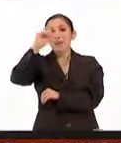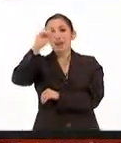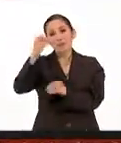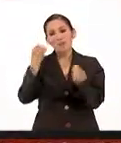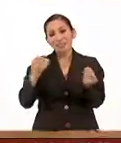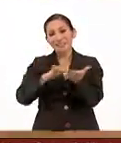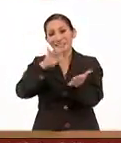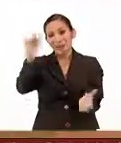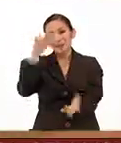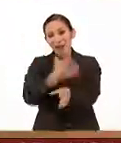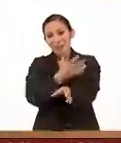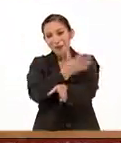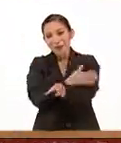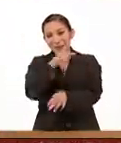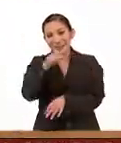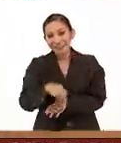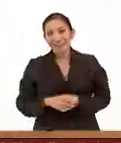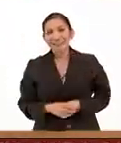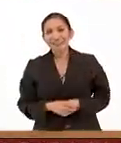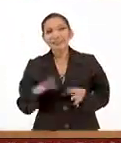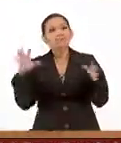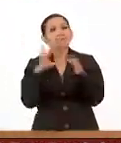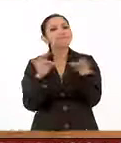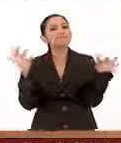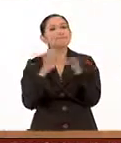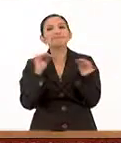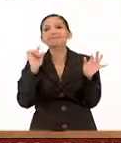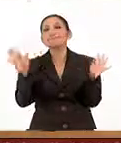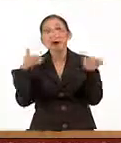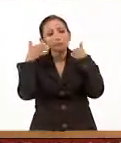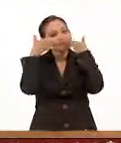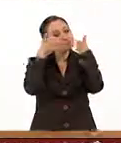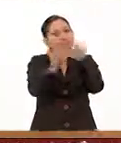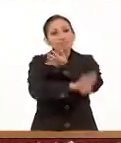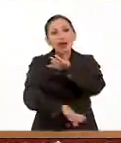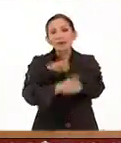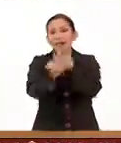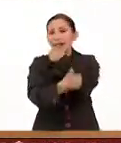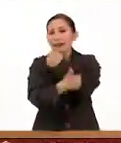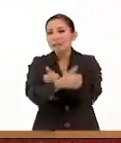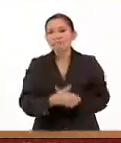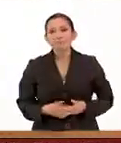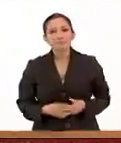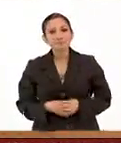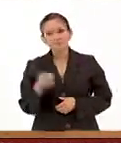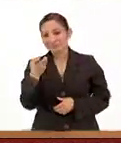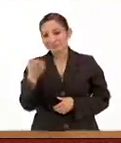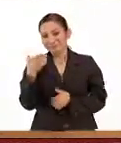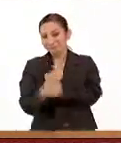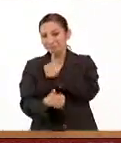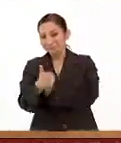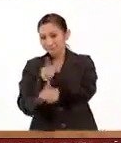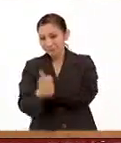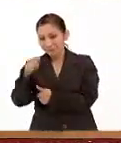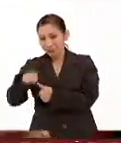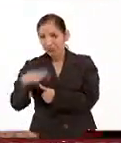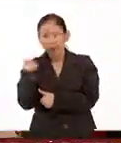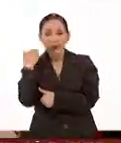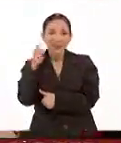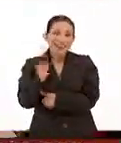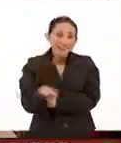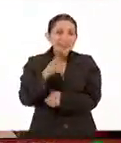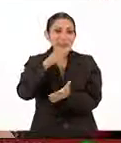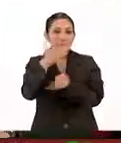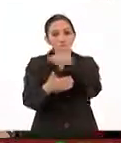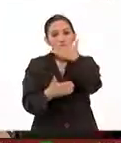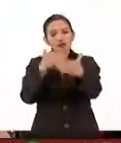Muy buenos días maestro, gracias por acompañarnos. Muy buenos días. Cuéntenos cuál es el eje central de esta carrera. Esta carrera tiene que ver con los procesos